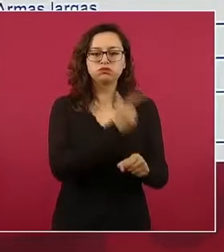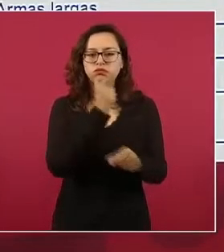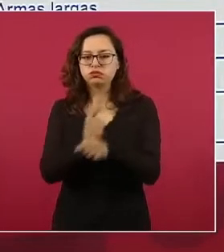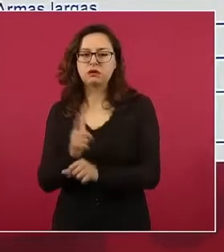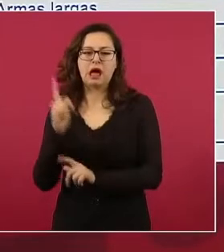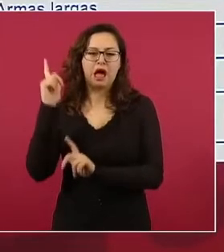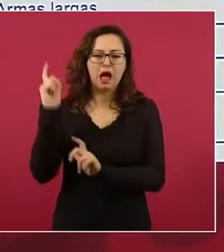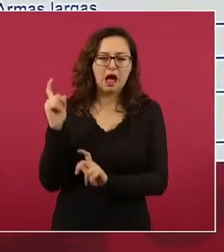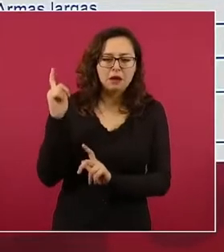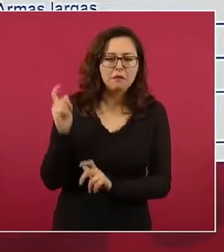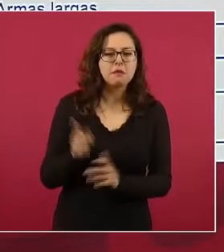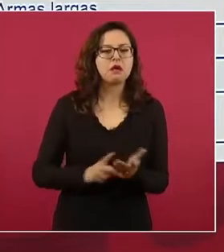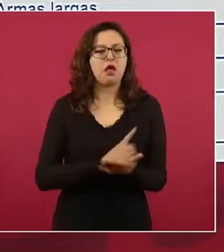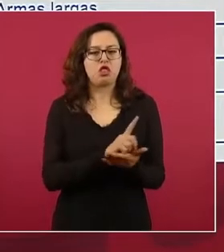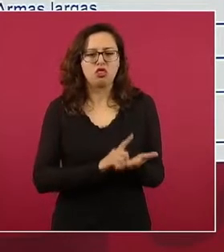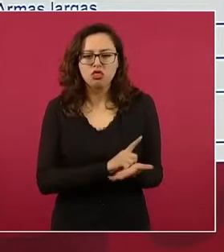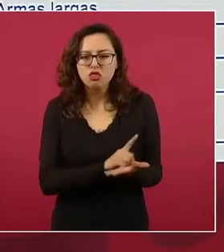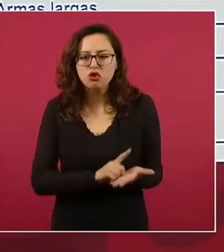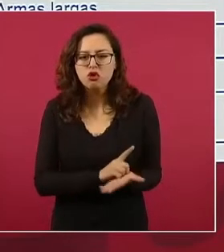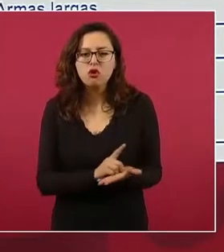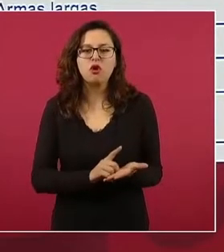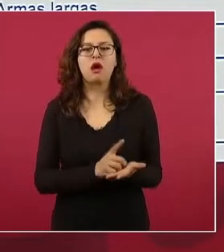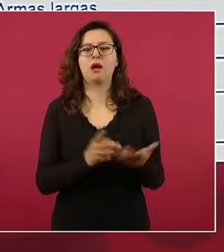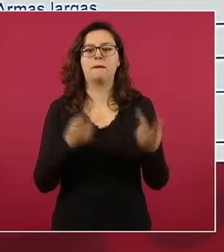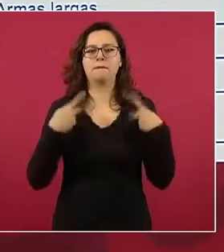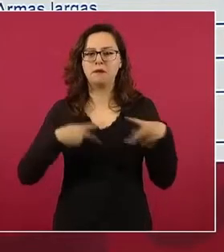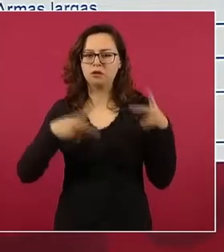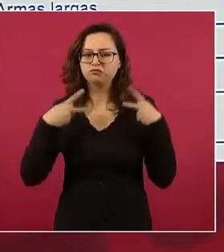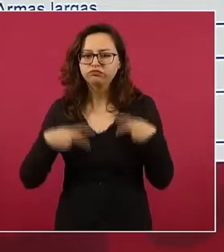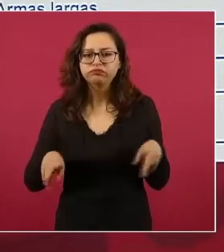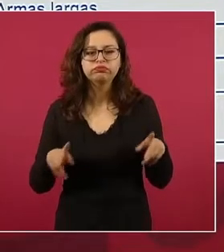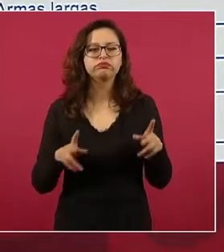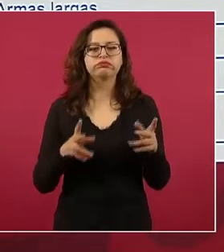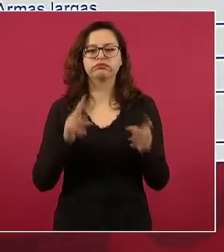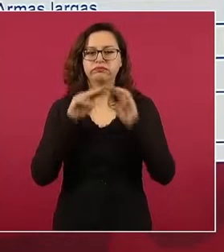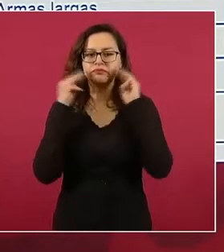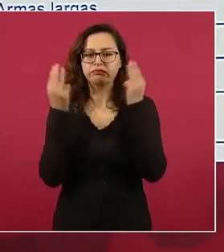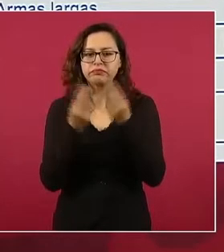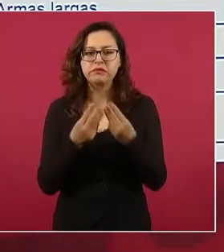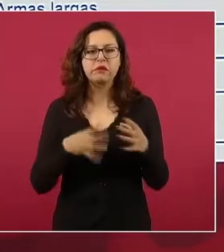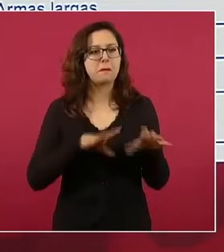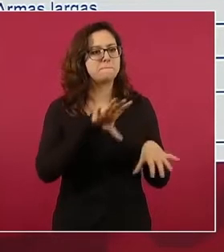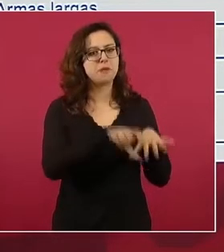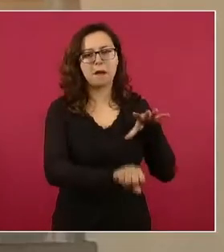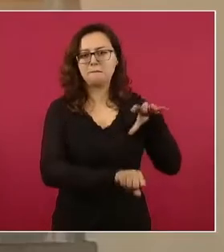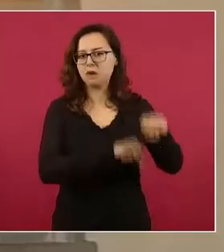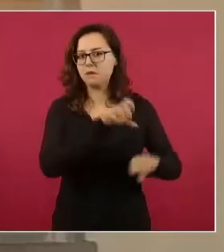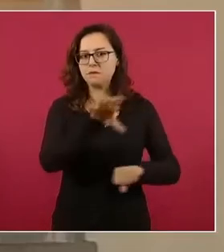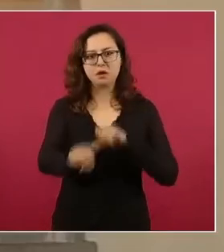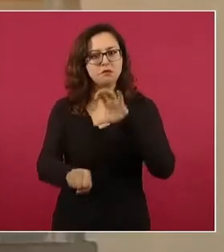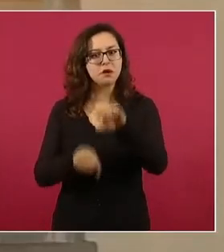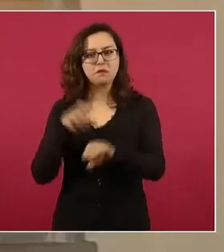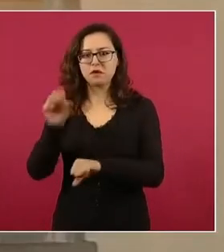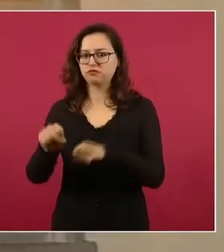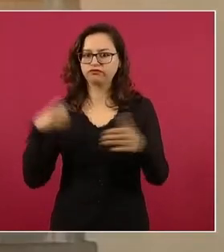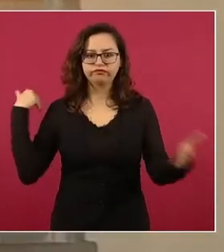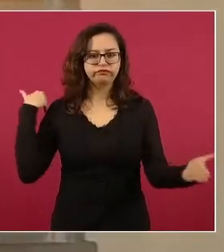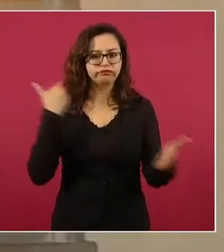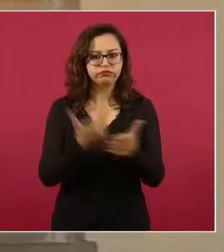droga y deteniendo miembros de este grupo criminal. El pasado 8 de julio se detuvo también